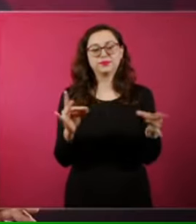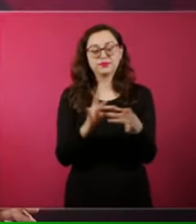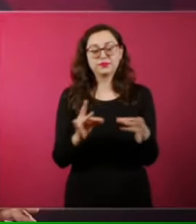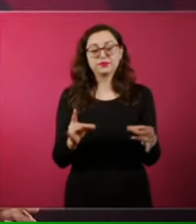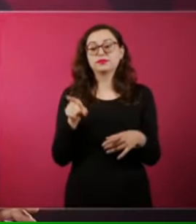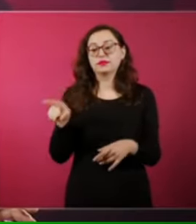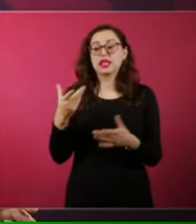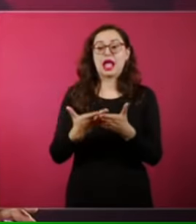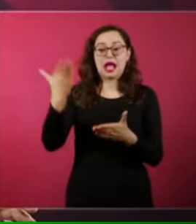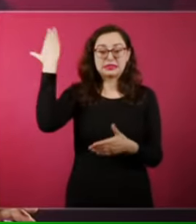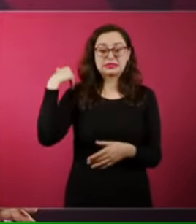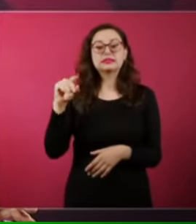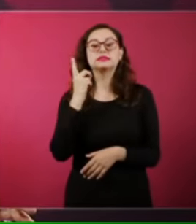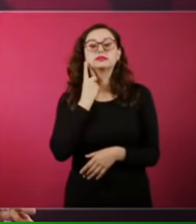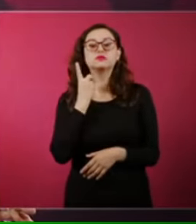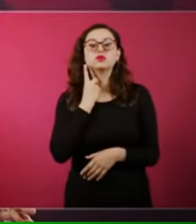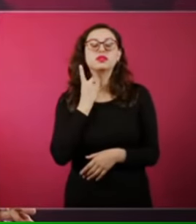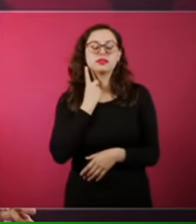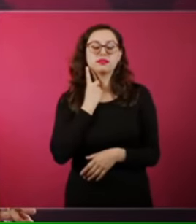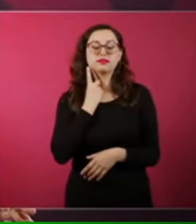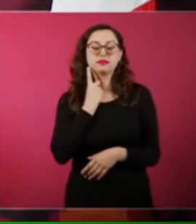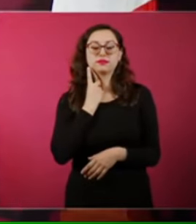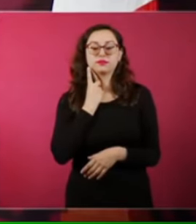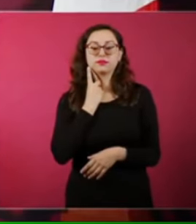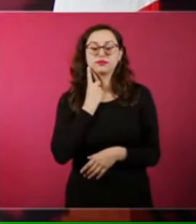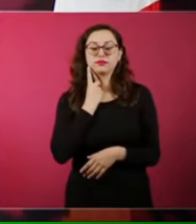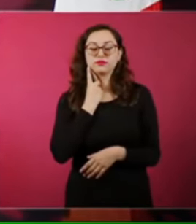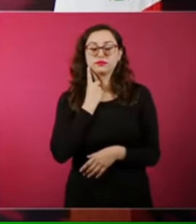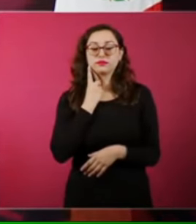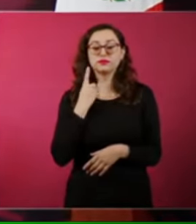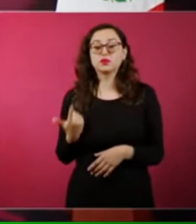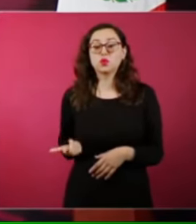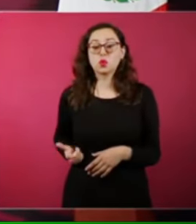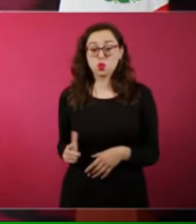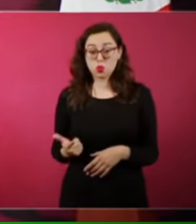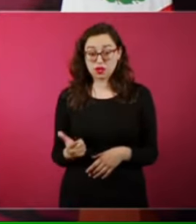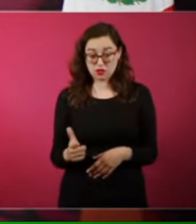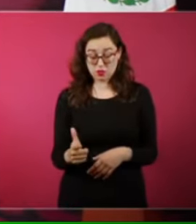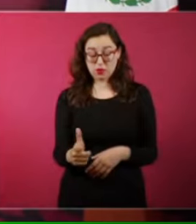diputada federal y estábamos en Guanajuato